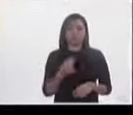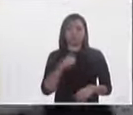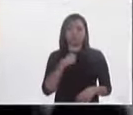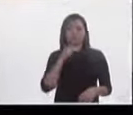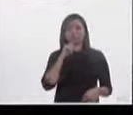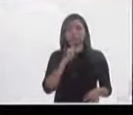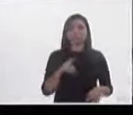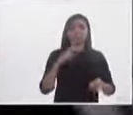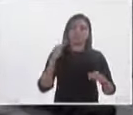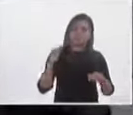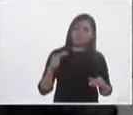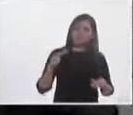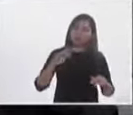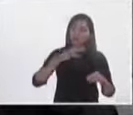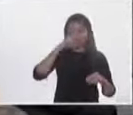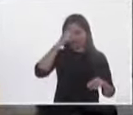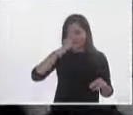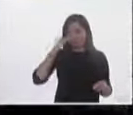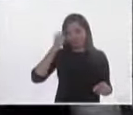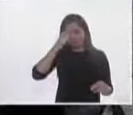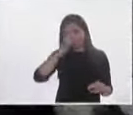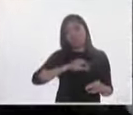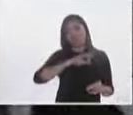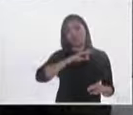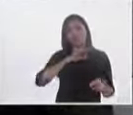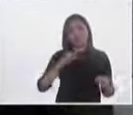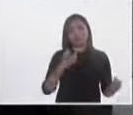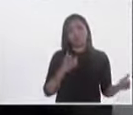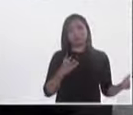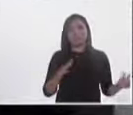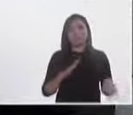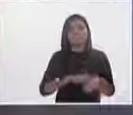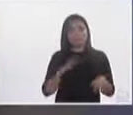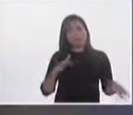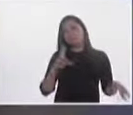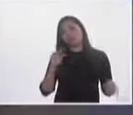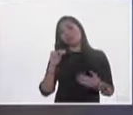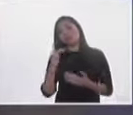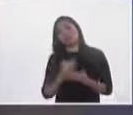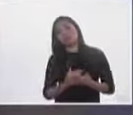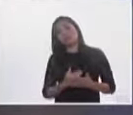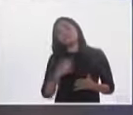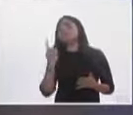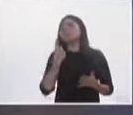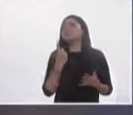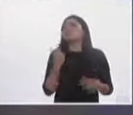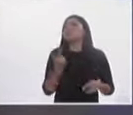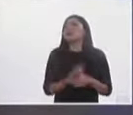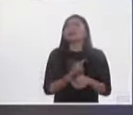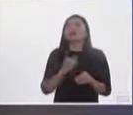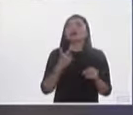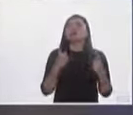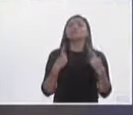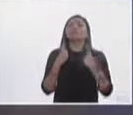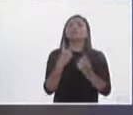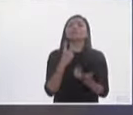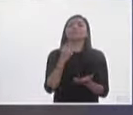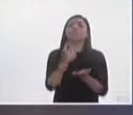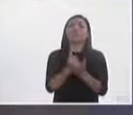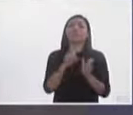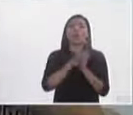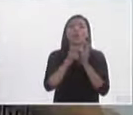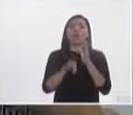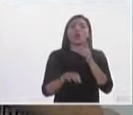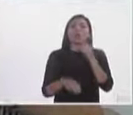disminuir los requisitos por hacerlo más flexible de manera que puedan llegar más y no menos ¿y qué hubo detrás de la aprobación de los independientes que hace un momento